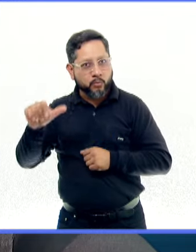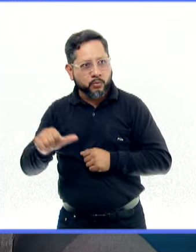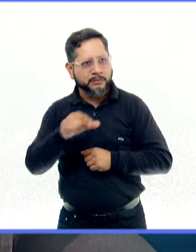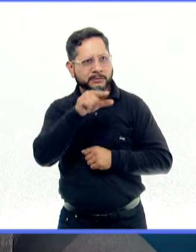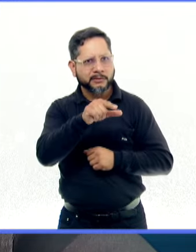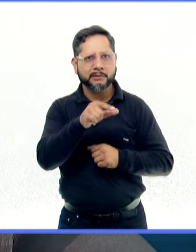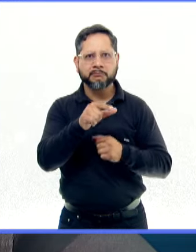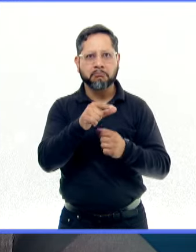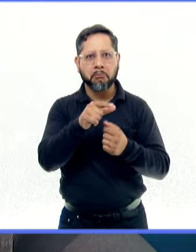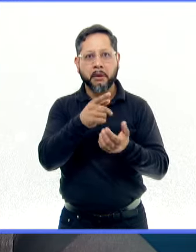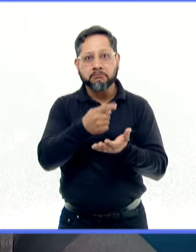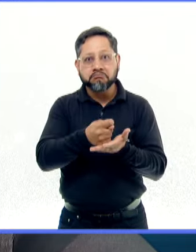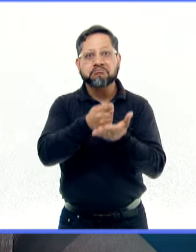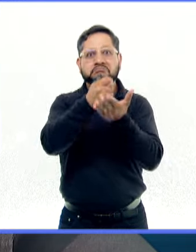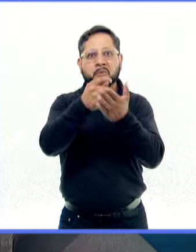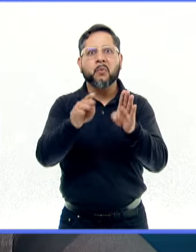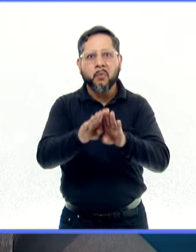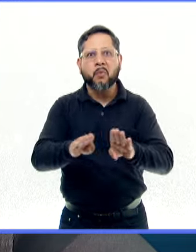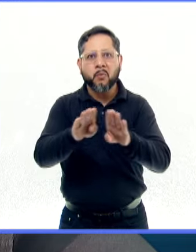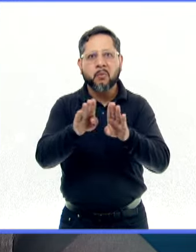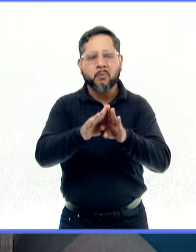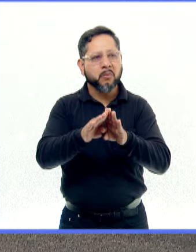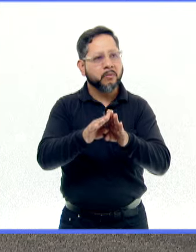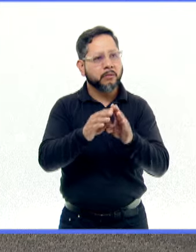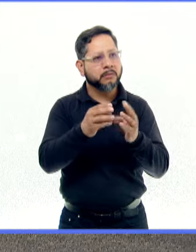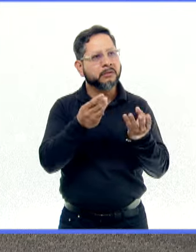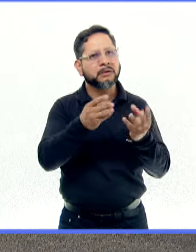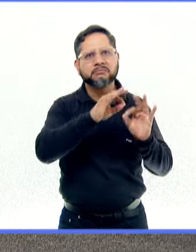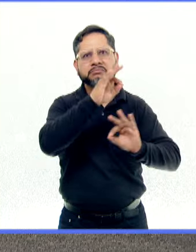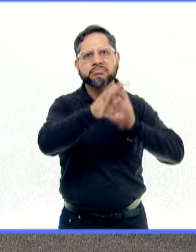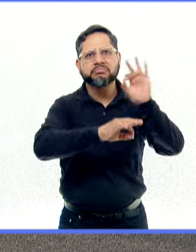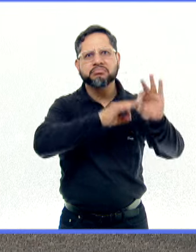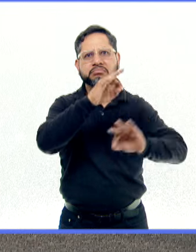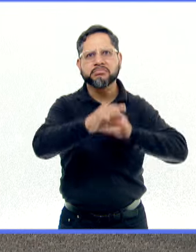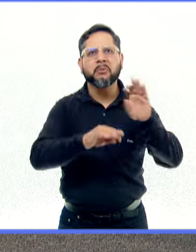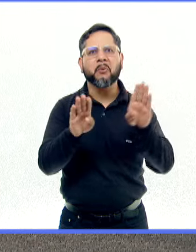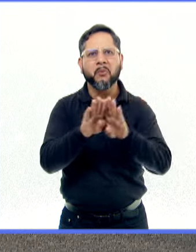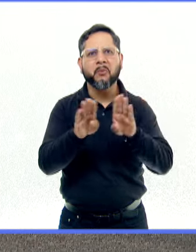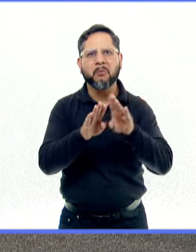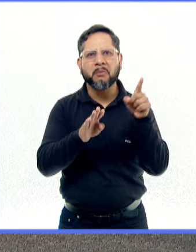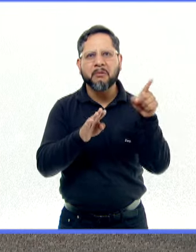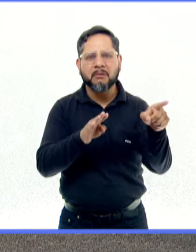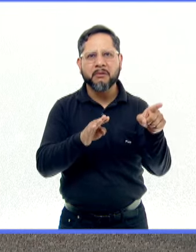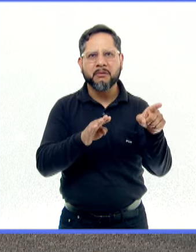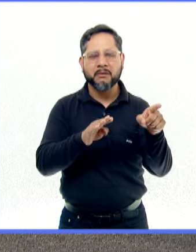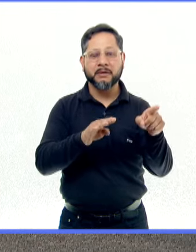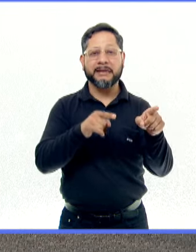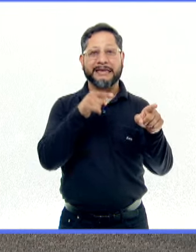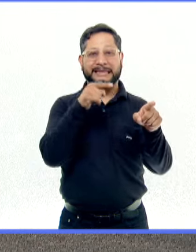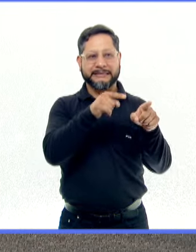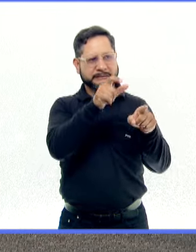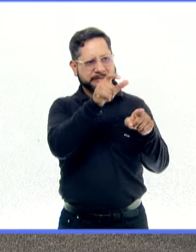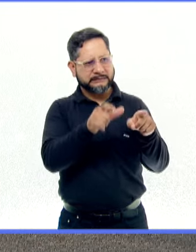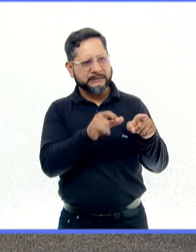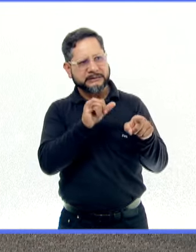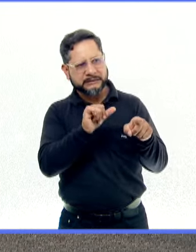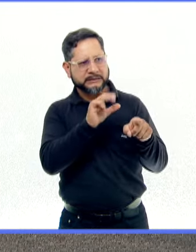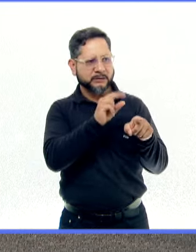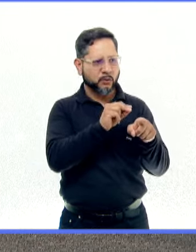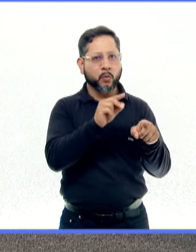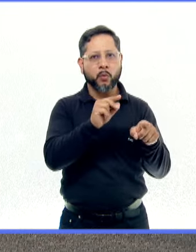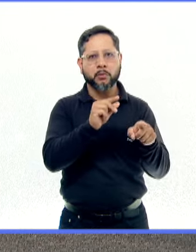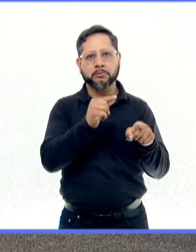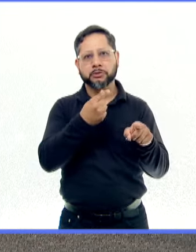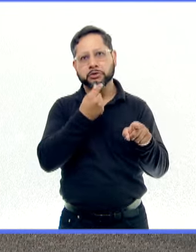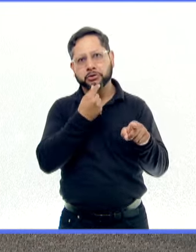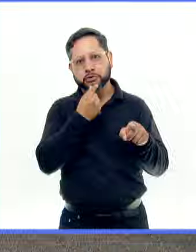a dónde acudir para evitarte, digamos, este largo camino, este largo peregrinaje para entender qué tipo de condiciones tiene un niño o una